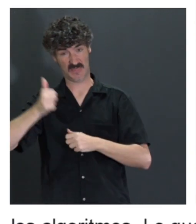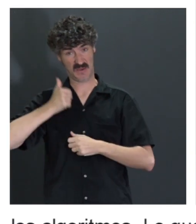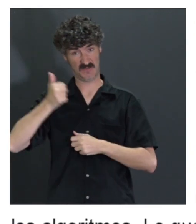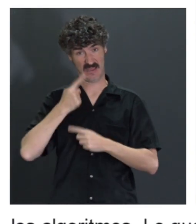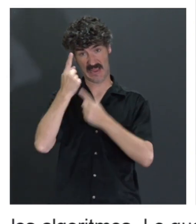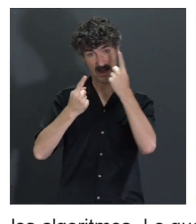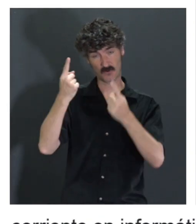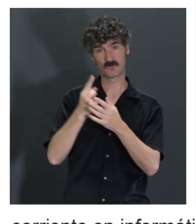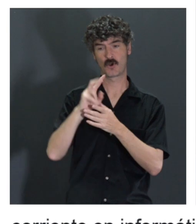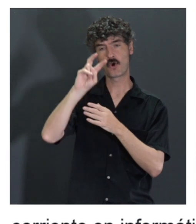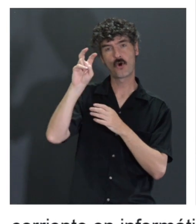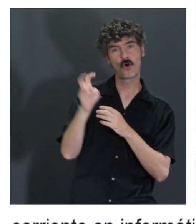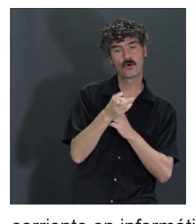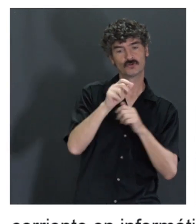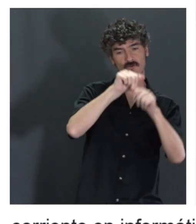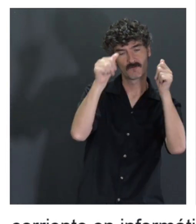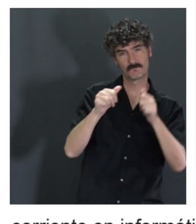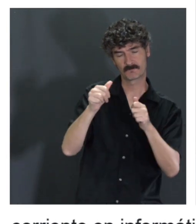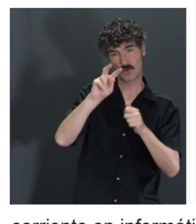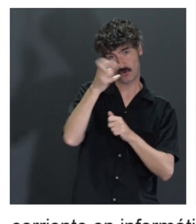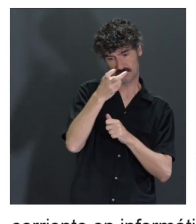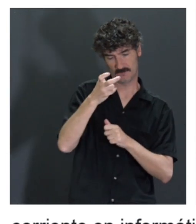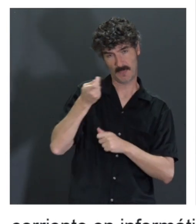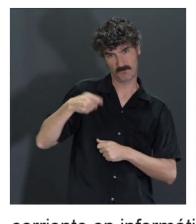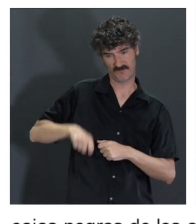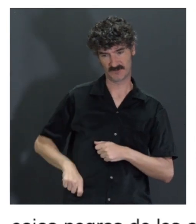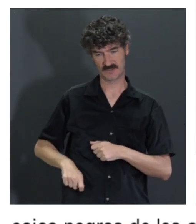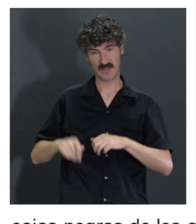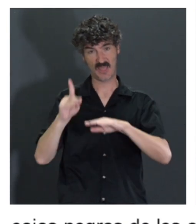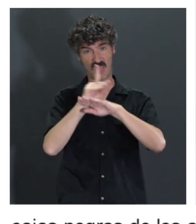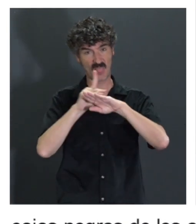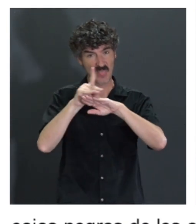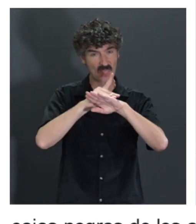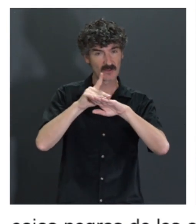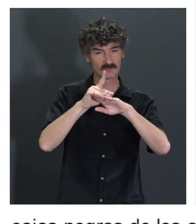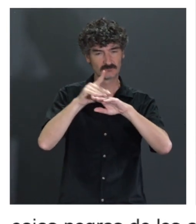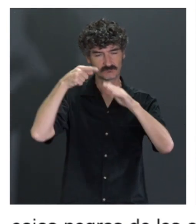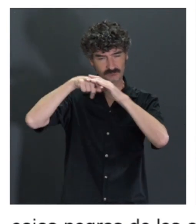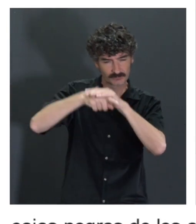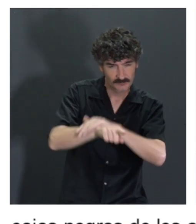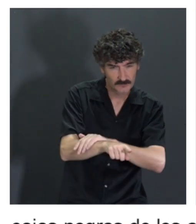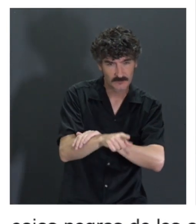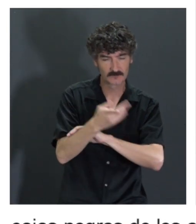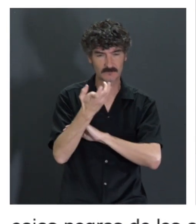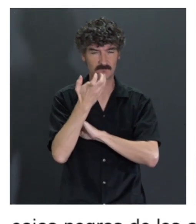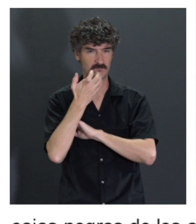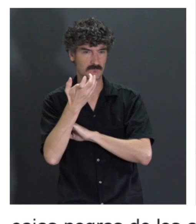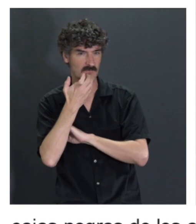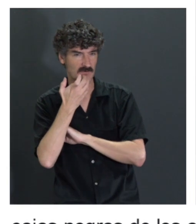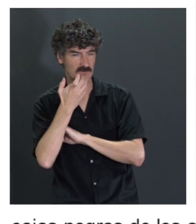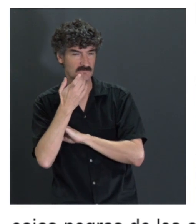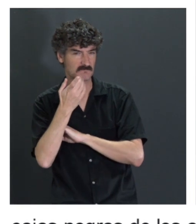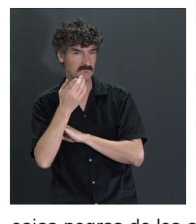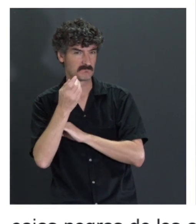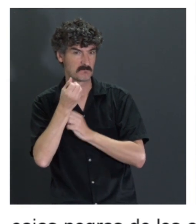Hay otro tipo de profesionales pues que intentamos que las bases de datos pues bucear, que no estén contaminadas, no sé si me entiendes.